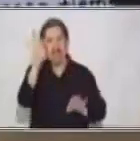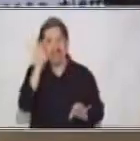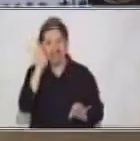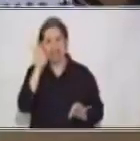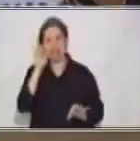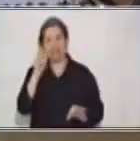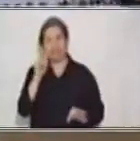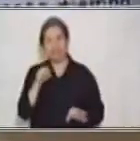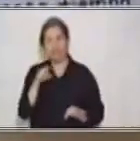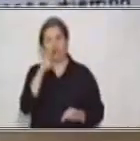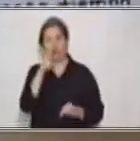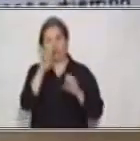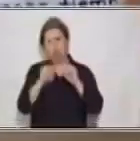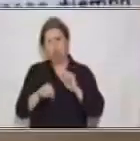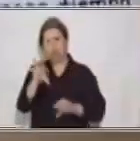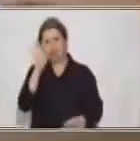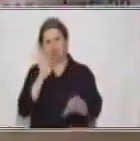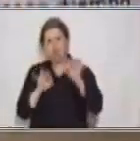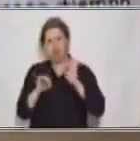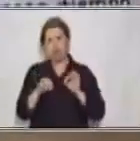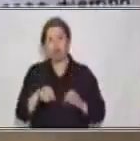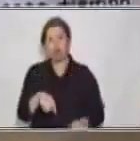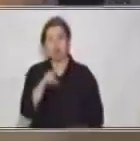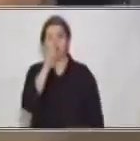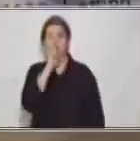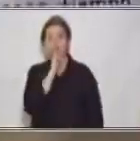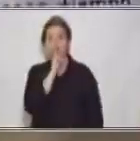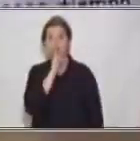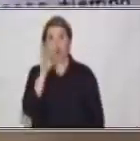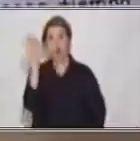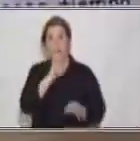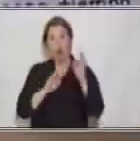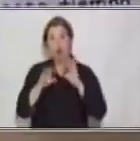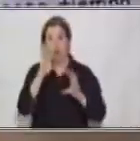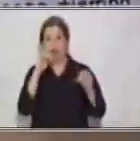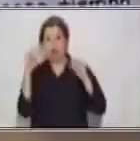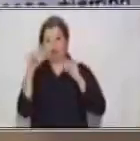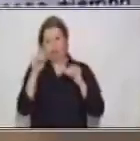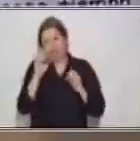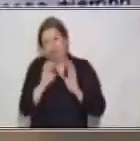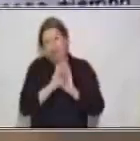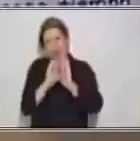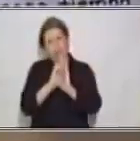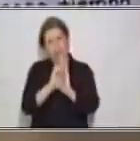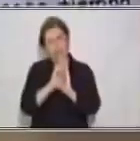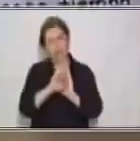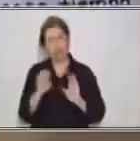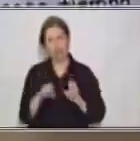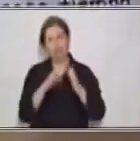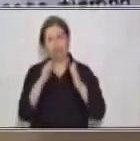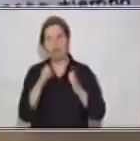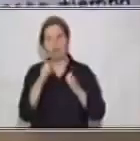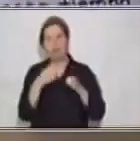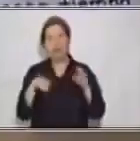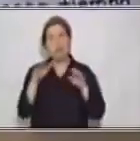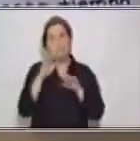cae. Bueno. Pero las más comunes, pues, ya vimos que son o, u.